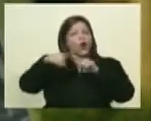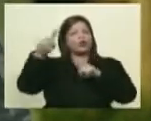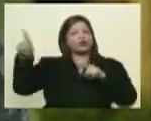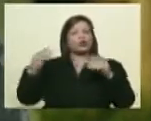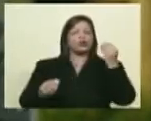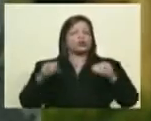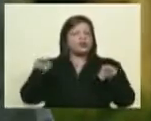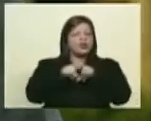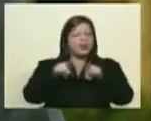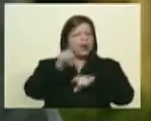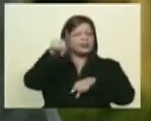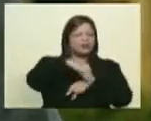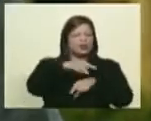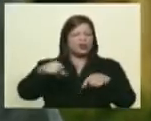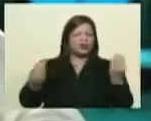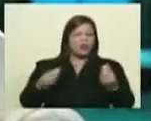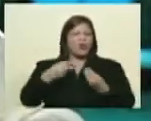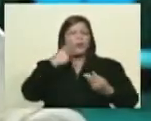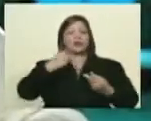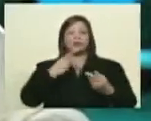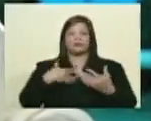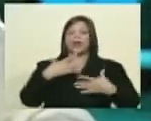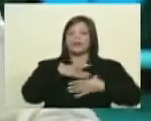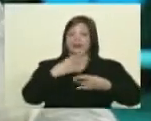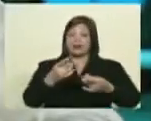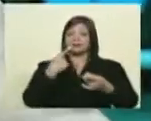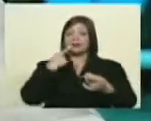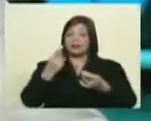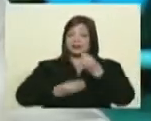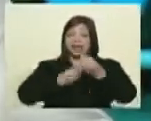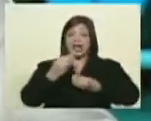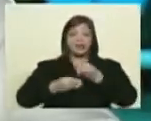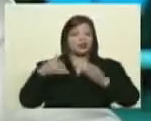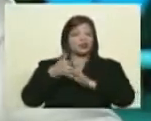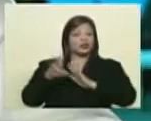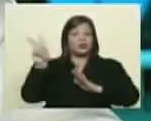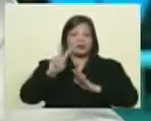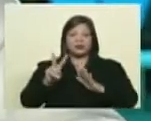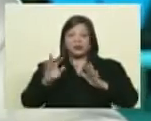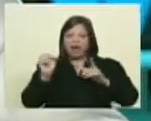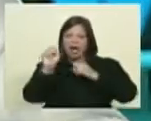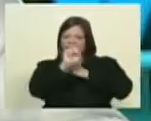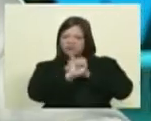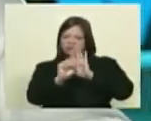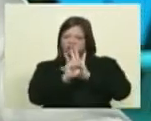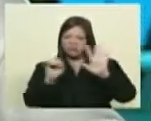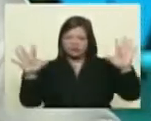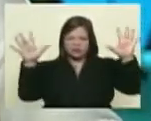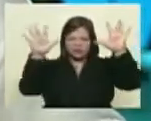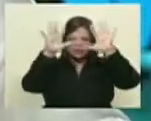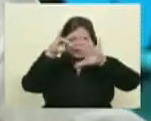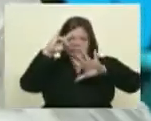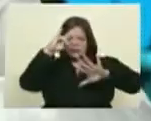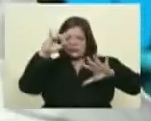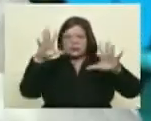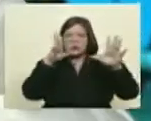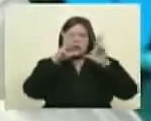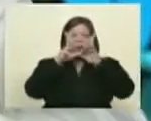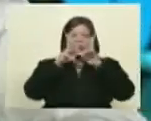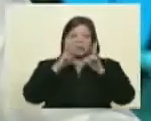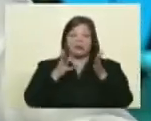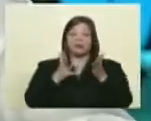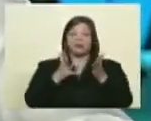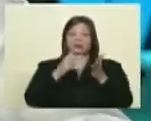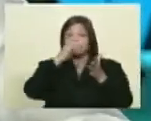características similares desde el punto de vista político? Bueno, muy interesante, porque lo que se ha hecho en torno a Venezuela es construir una imagen demonizada que a veces tiene una validez